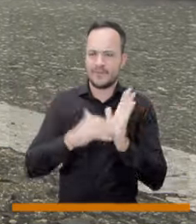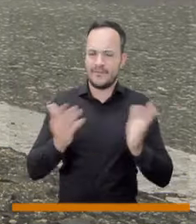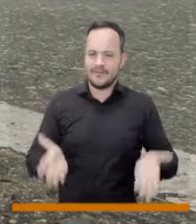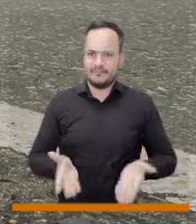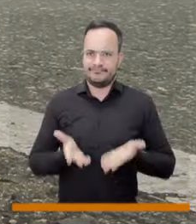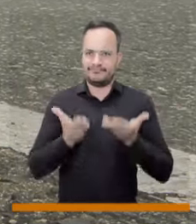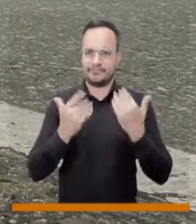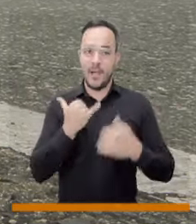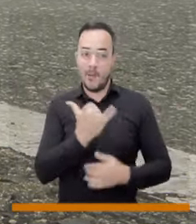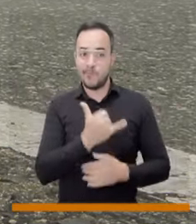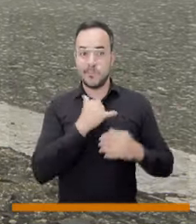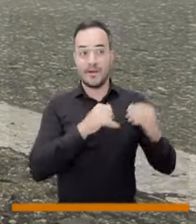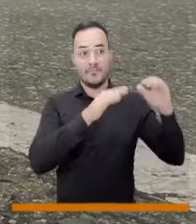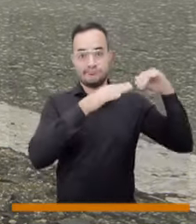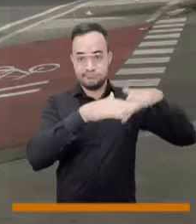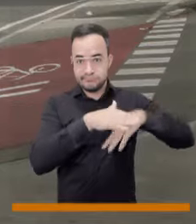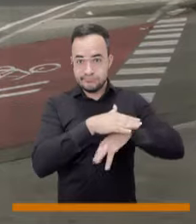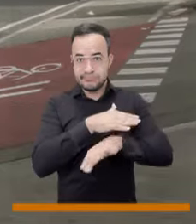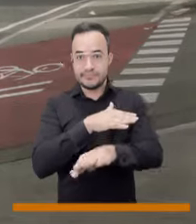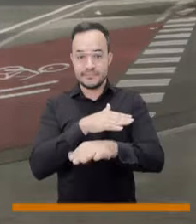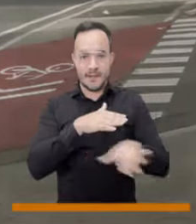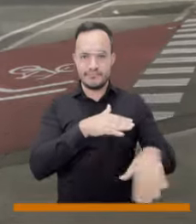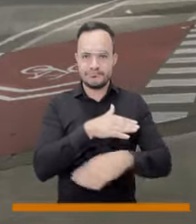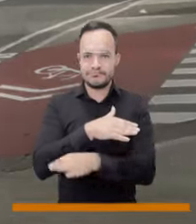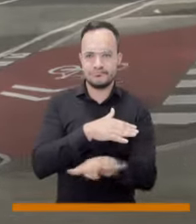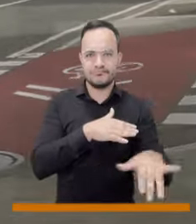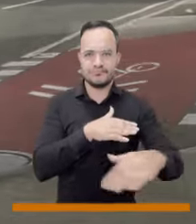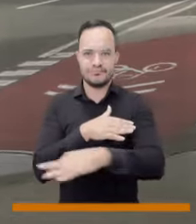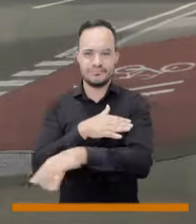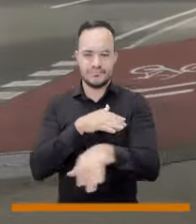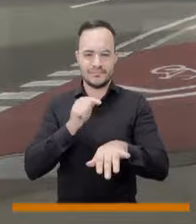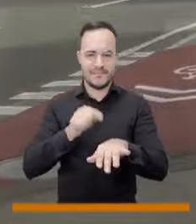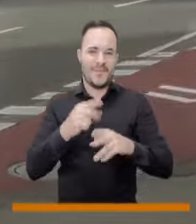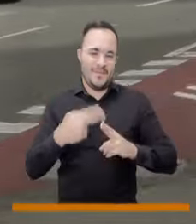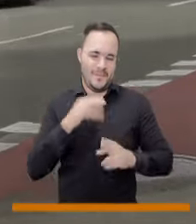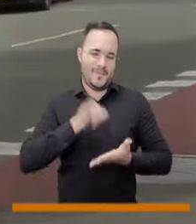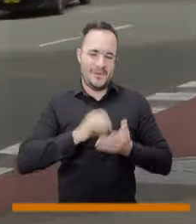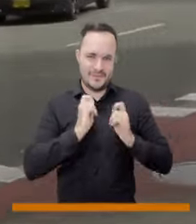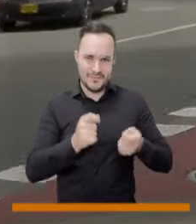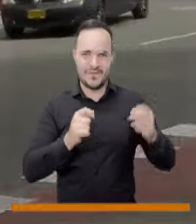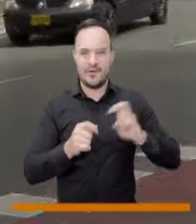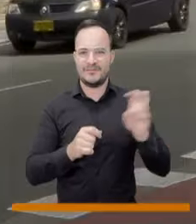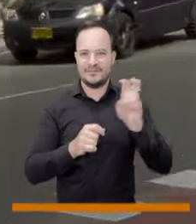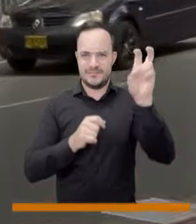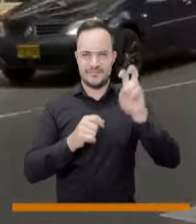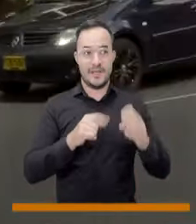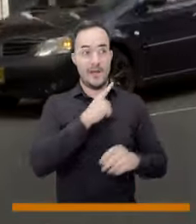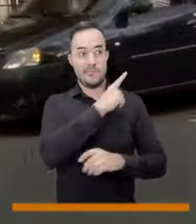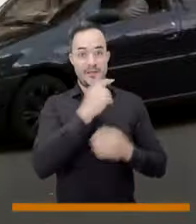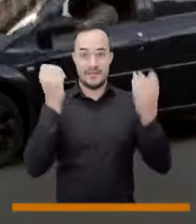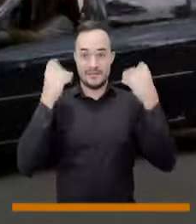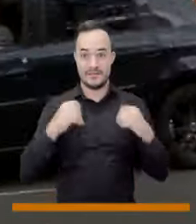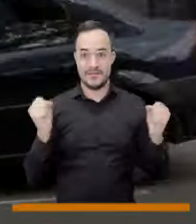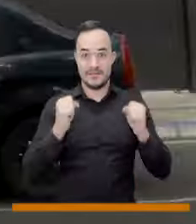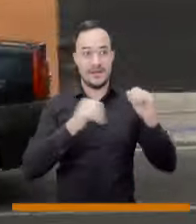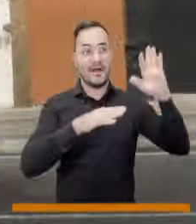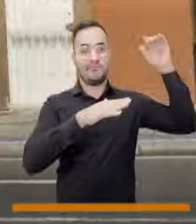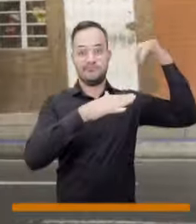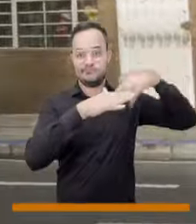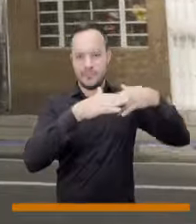a la quebrada santa helena que serpentea debajo de la avenida la playa es un proyecto de renovación